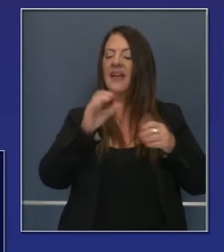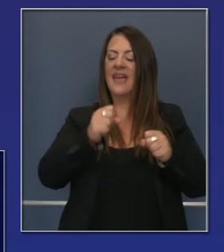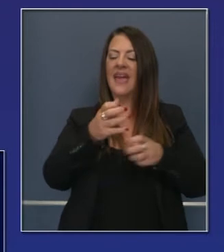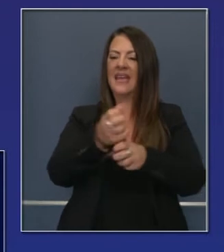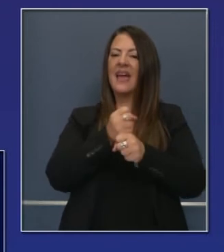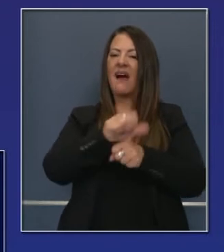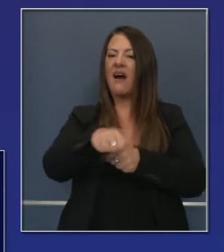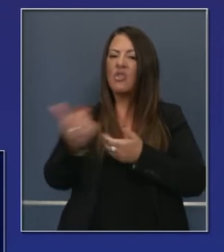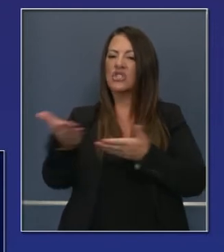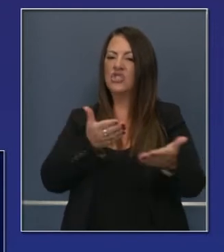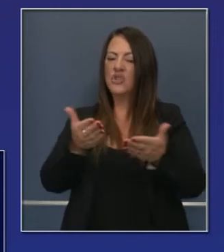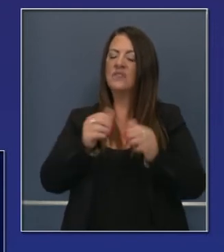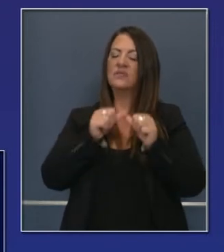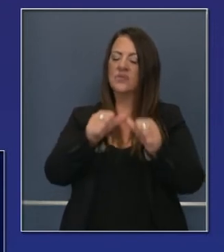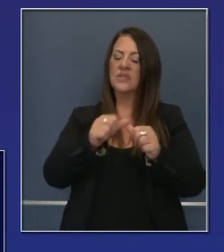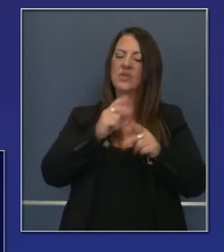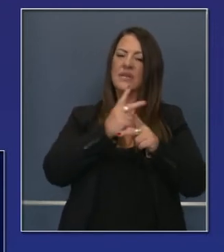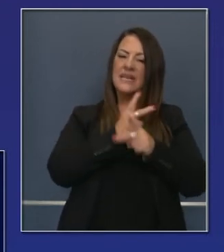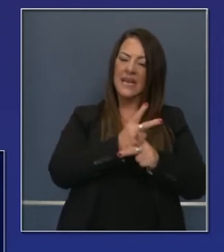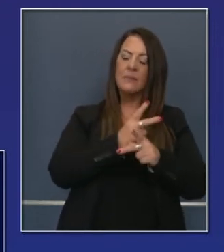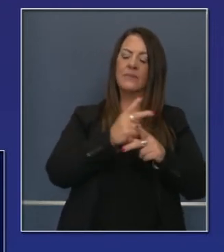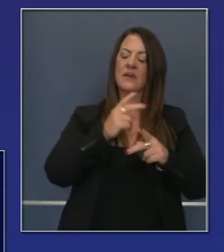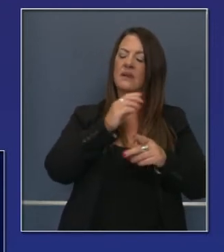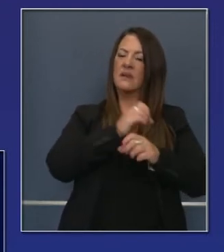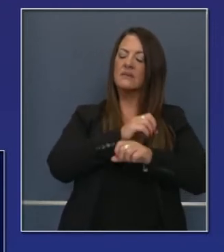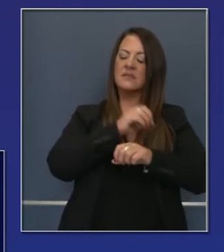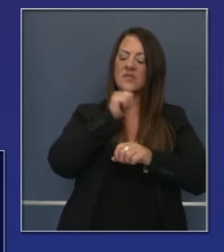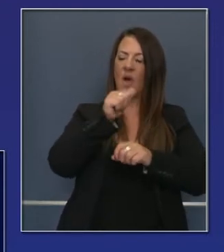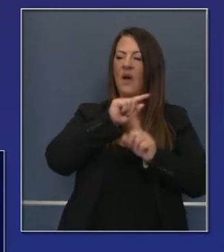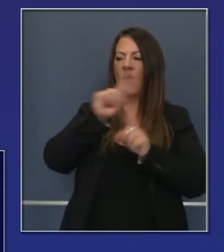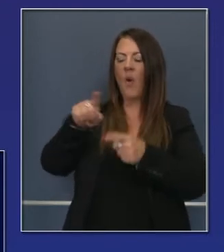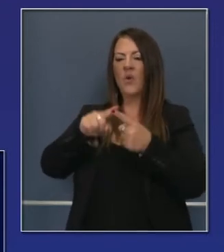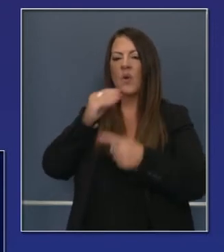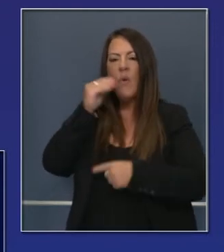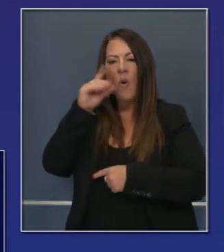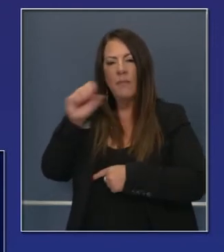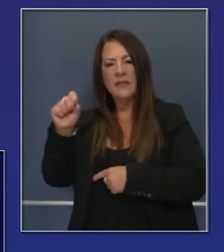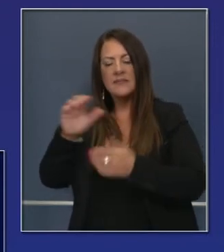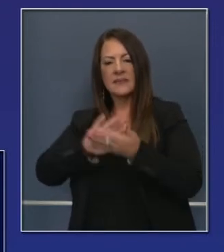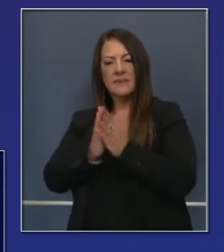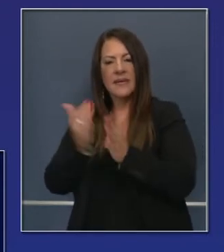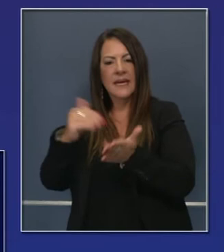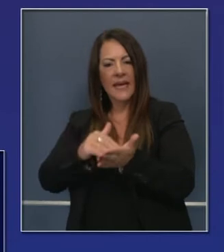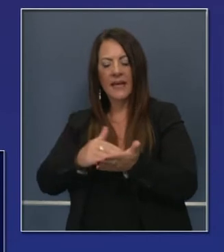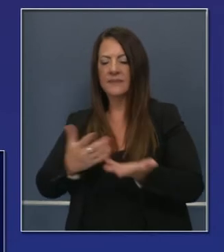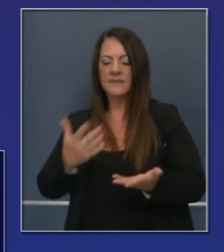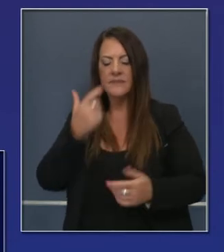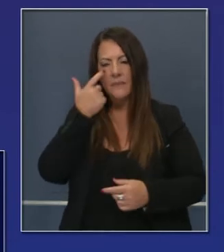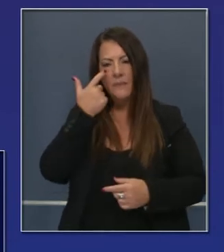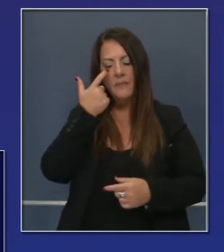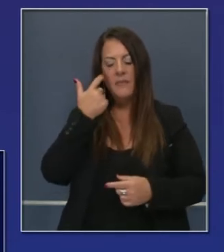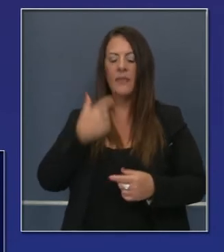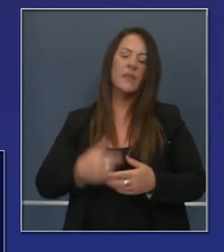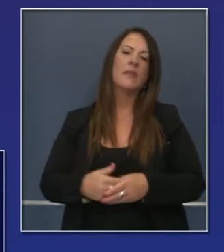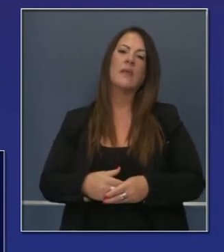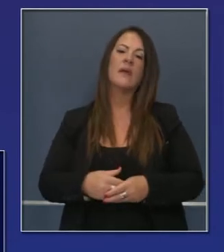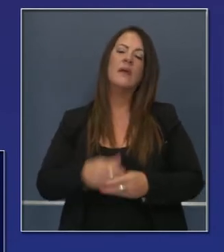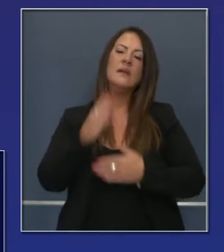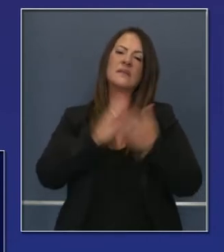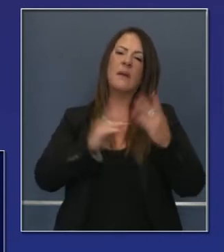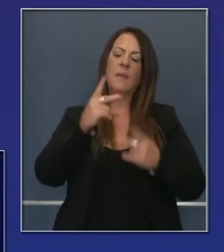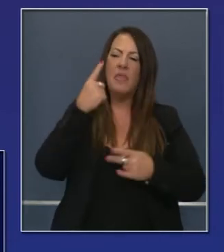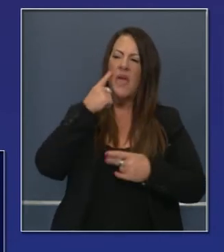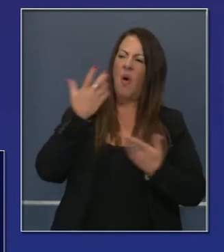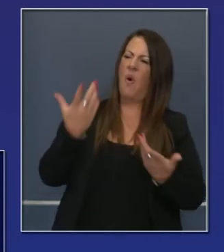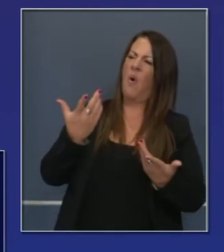la gente termina en las aceras. Si usted vive bajo la intemperie o debajo de una autopista, uno dirá, bueno, tal vez no